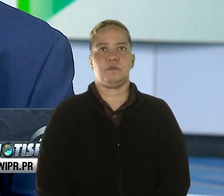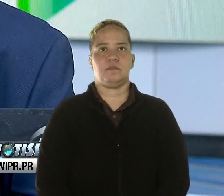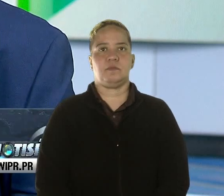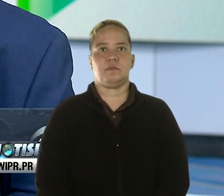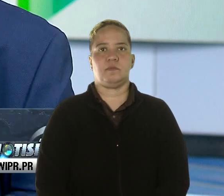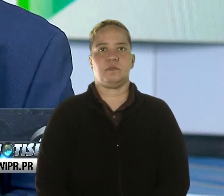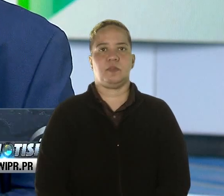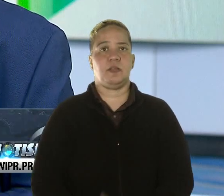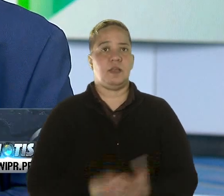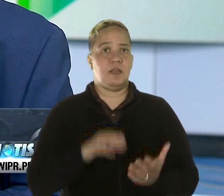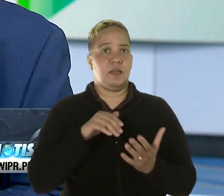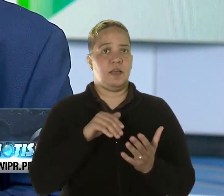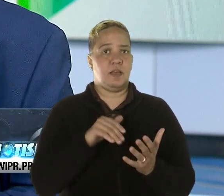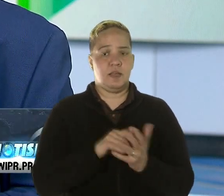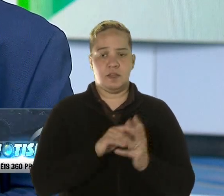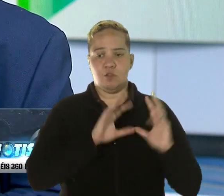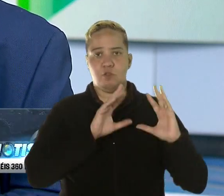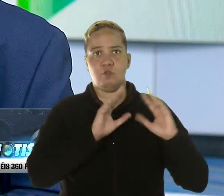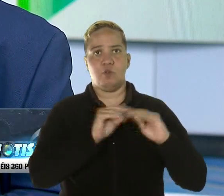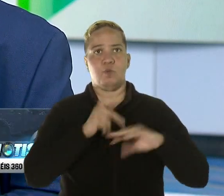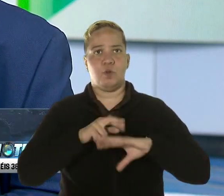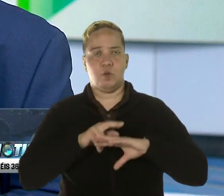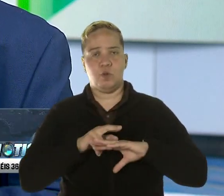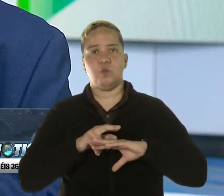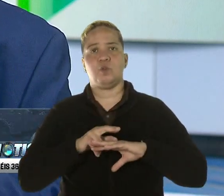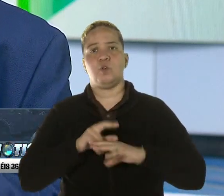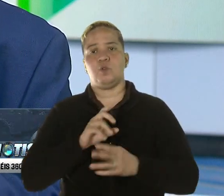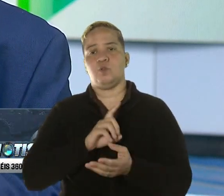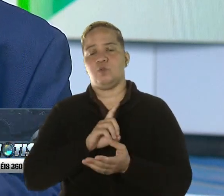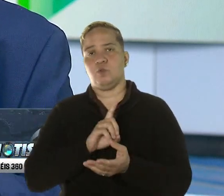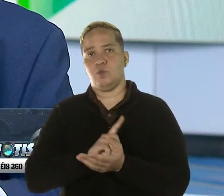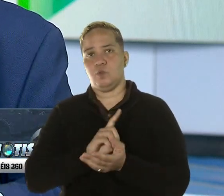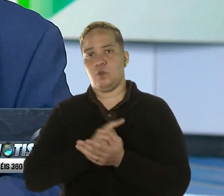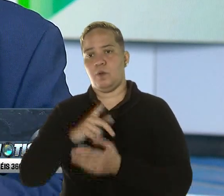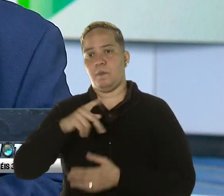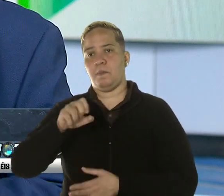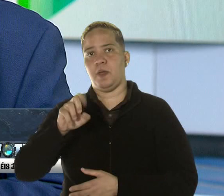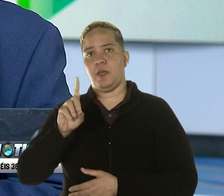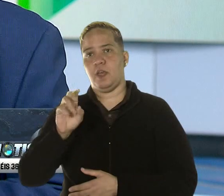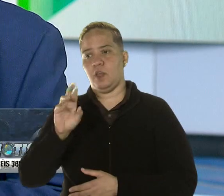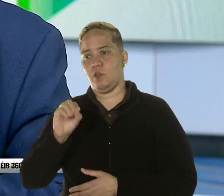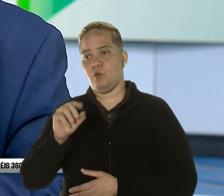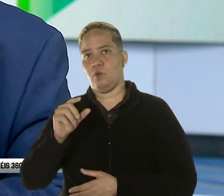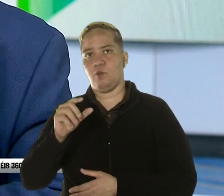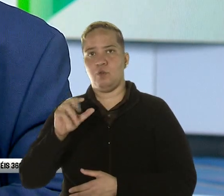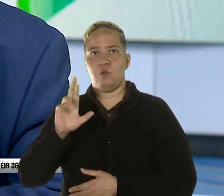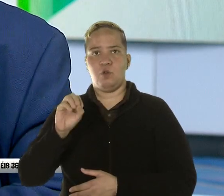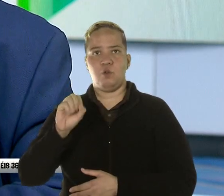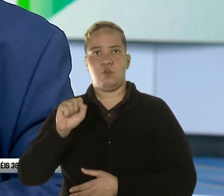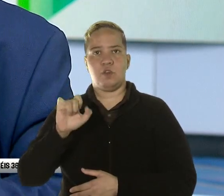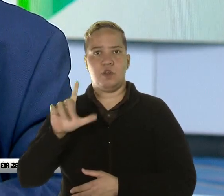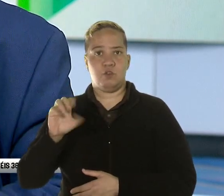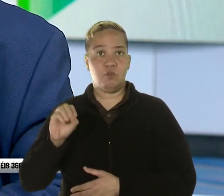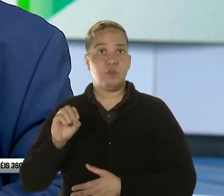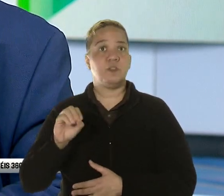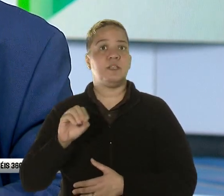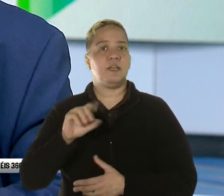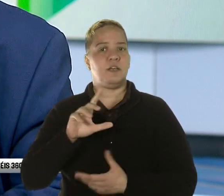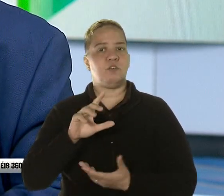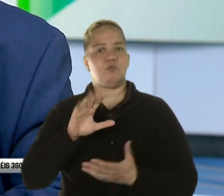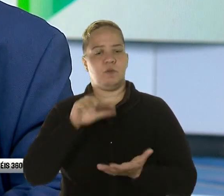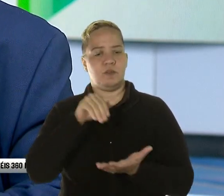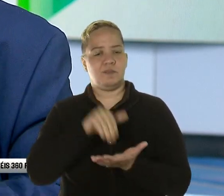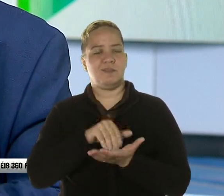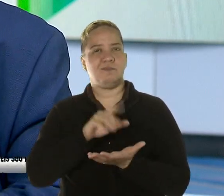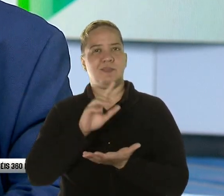El Centro de Convenciones de Puerto Rico, Doctor Pedro Rosselló González, será el escenario para la celebración de la Cumbre de Trabajadores Sociales